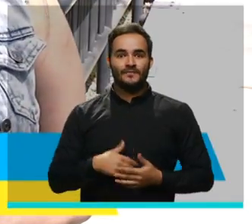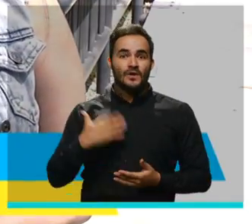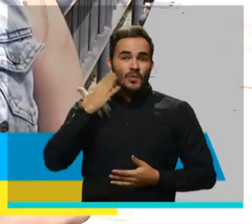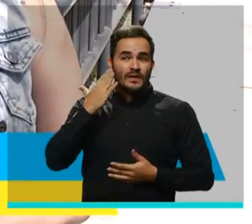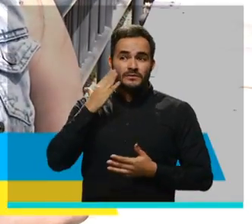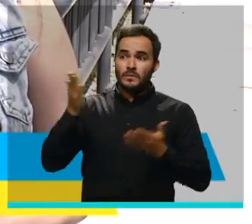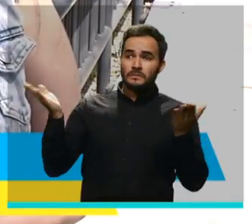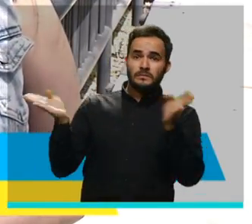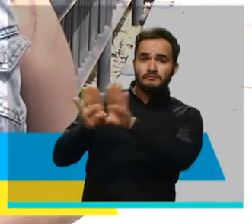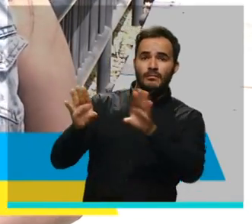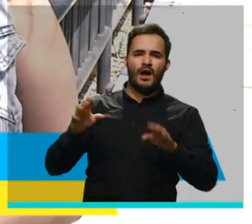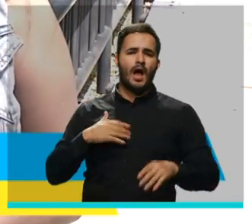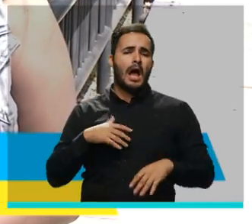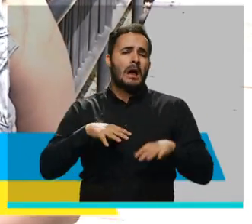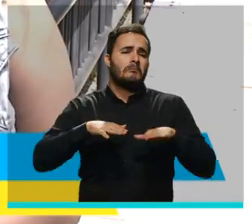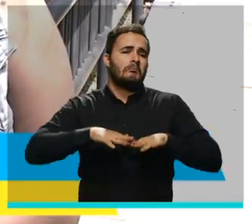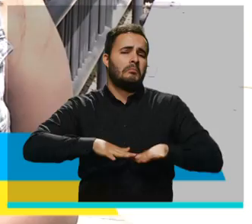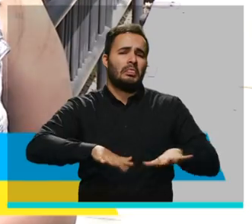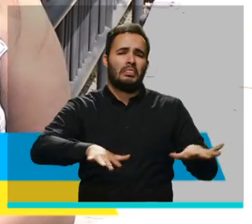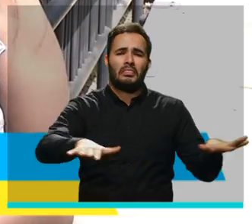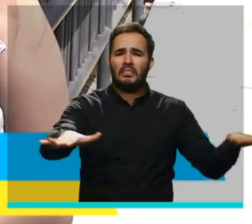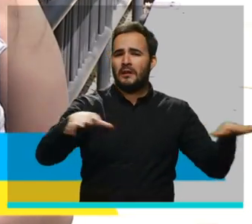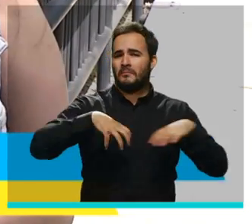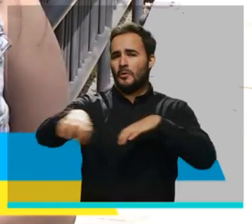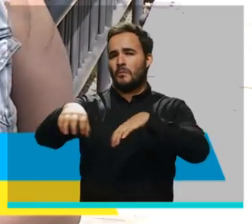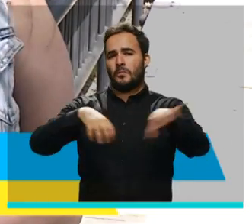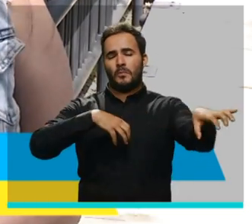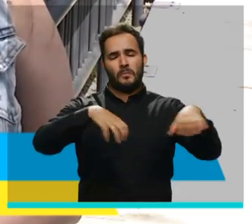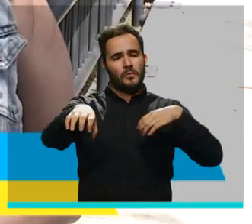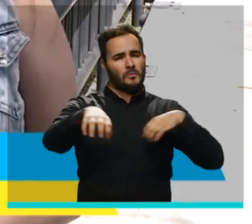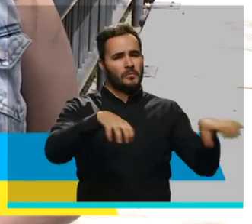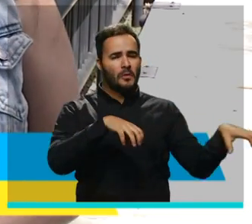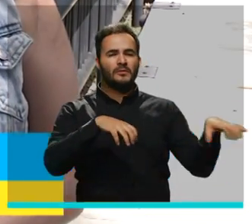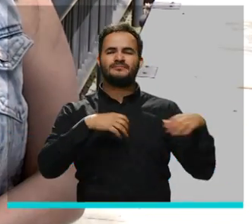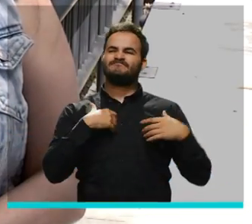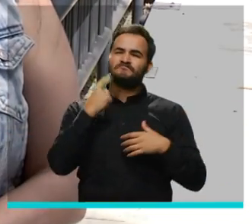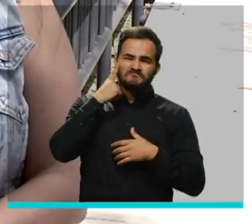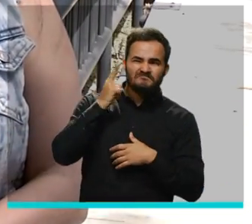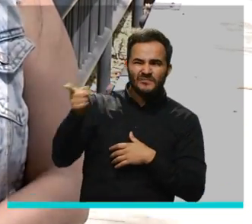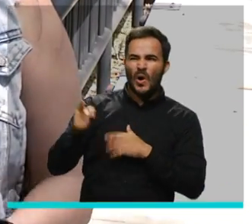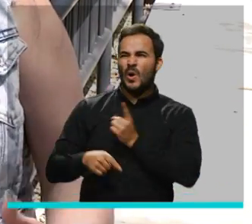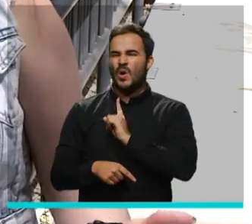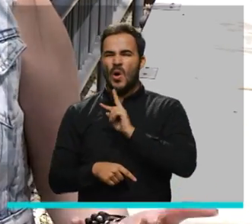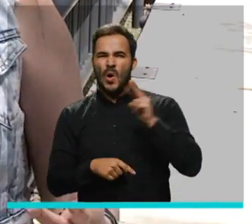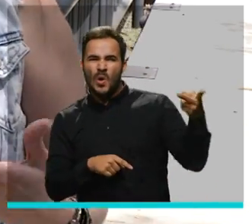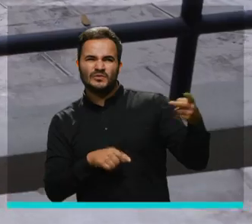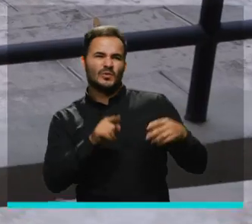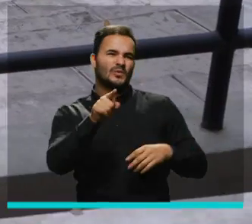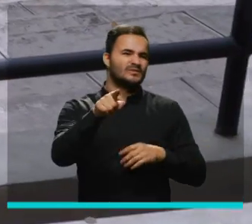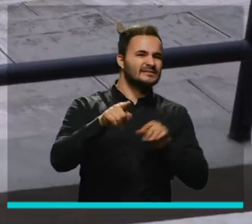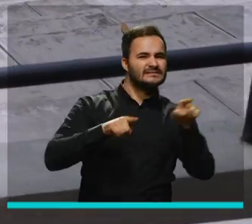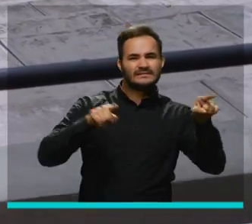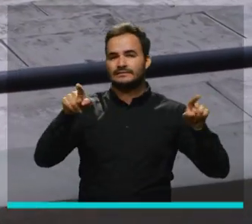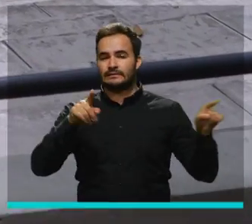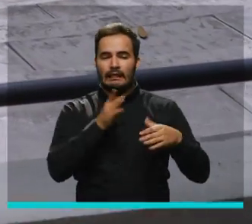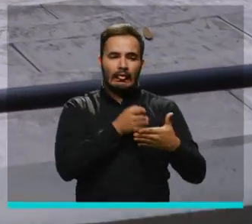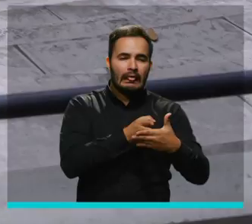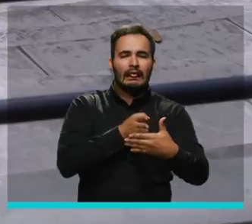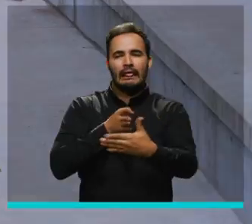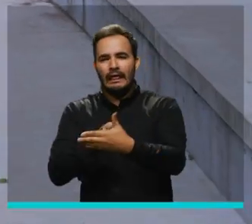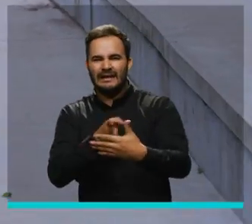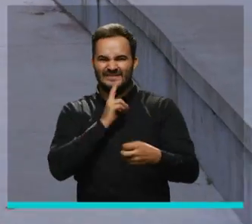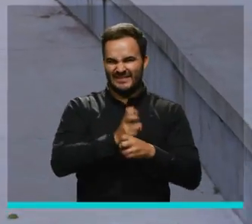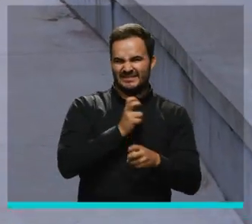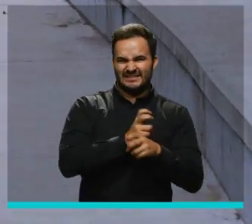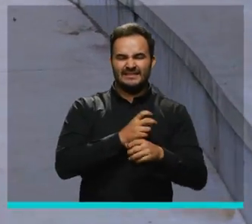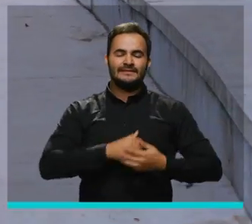momento en que se cierra el Carlos Viejo, pues todos nos dispersamos mucho, pues todos buscamos obviamente espacios alternos para tocar, pero